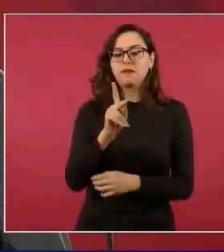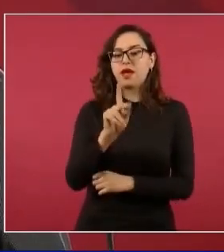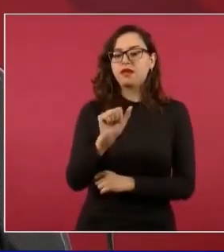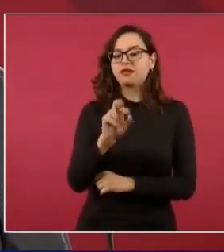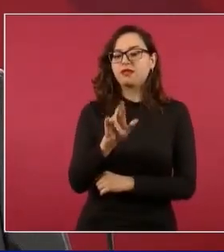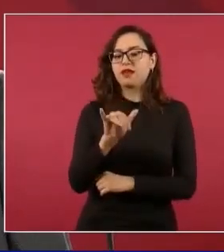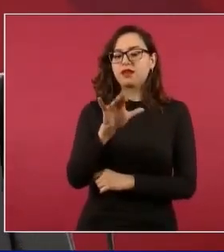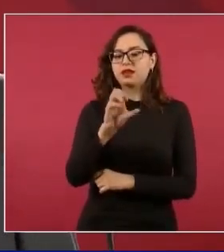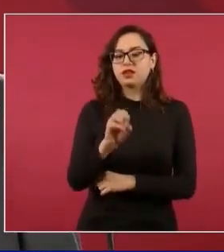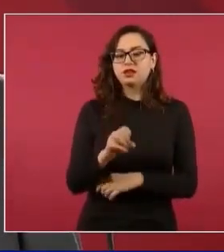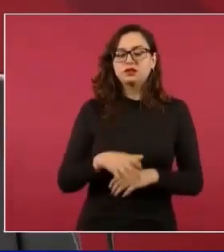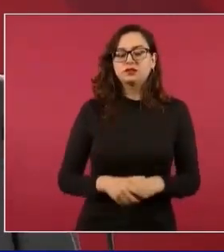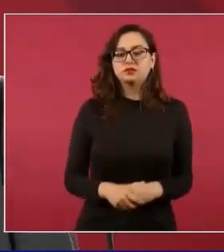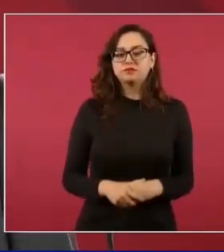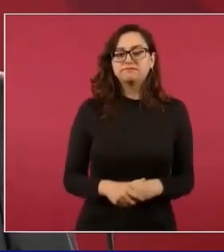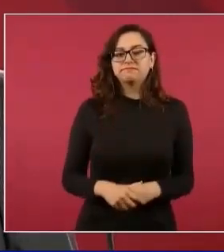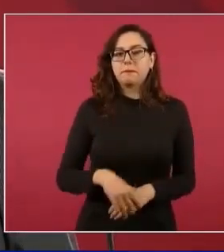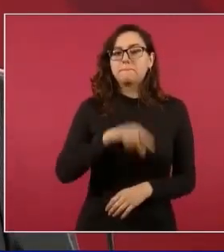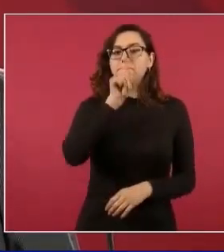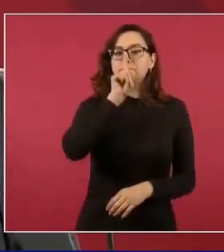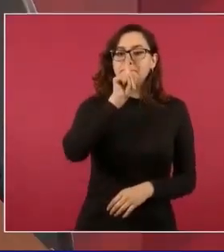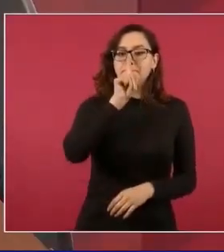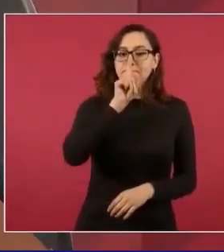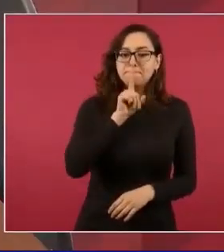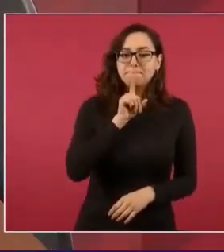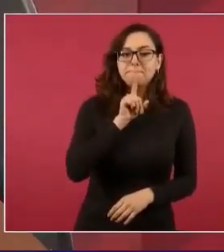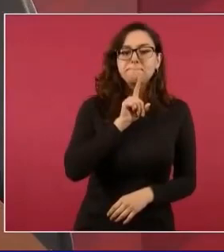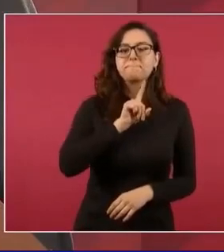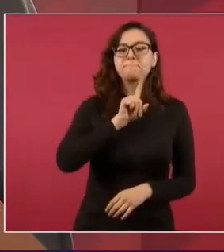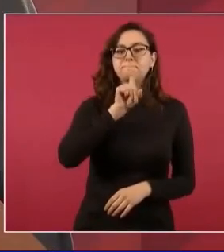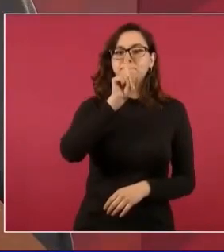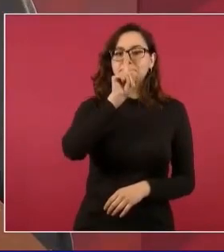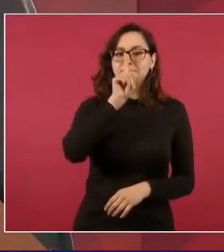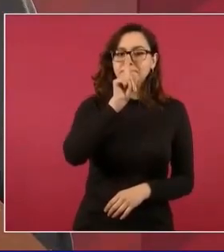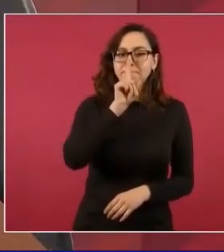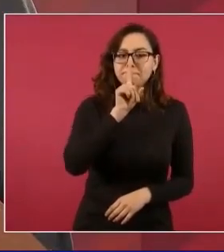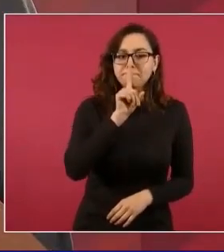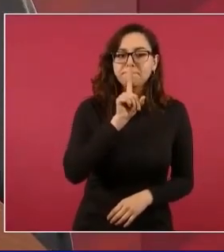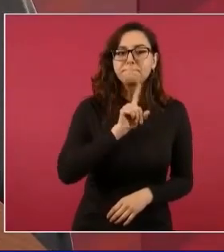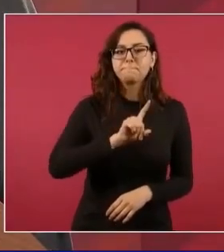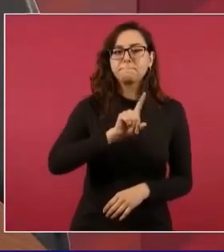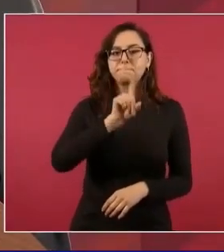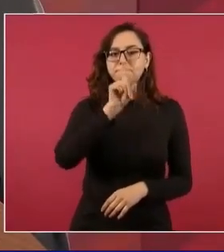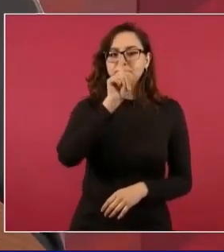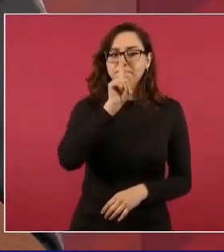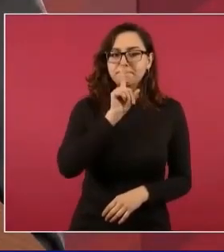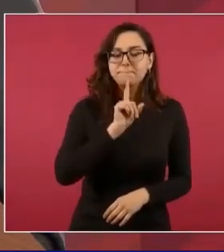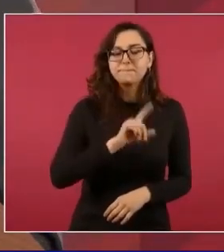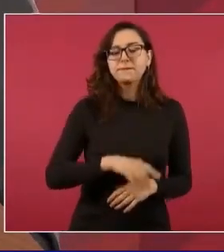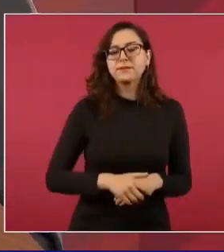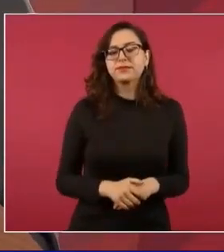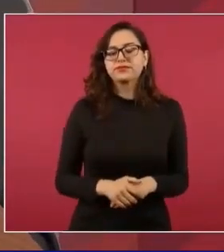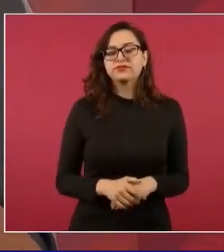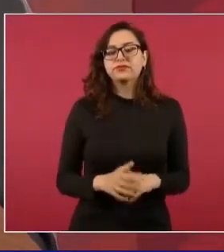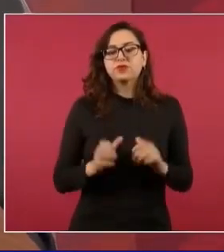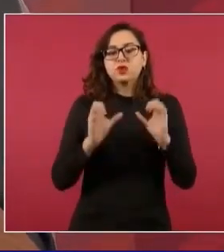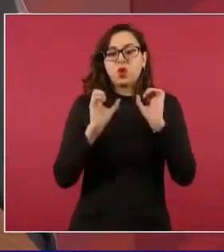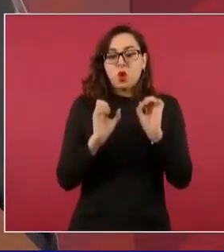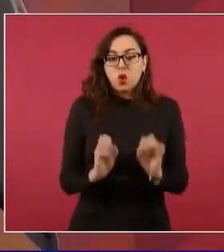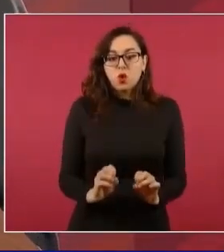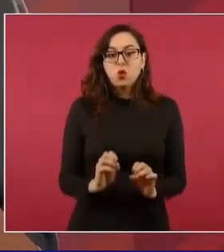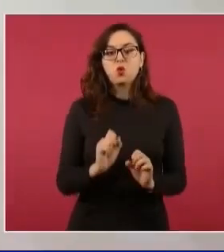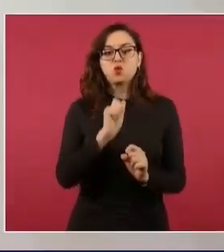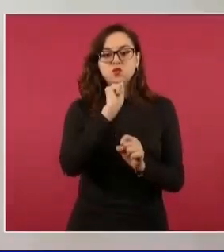la calumnia o repetir y repetir